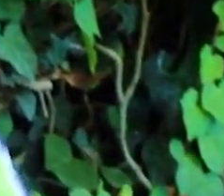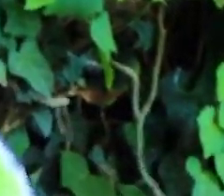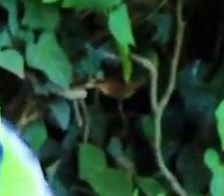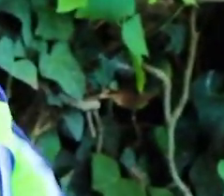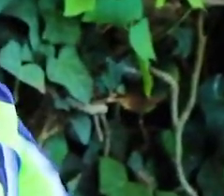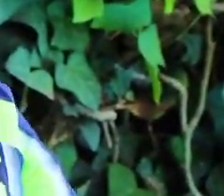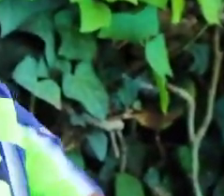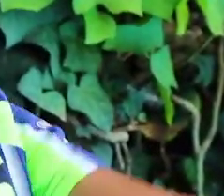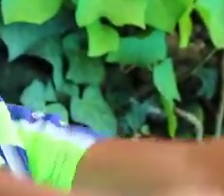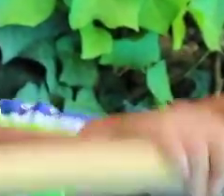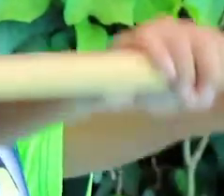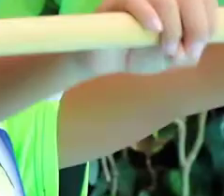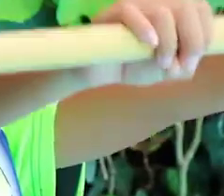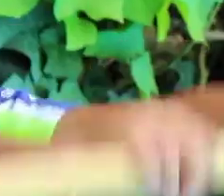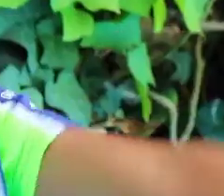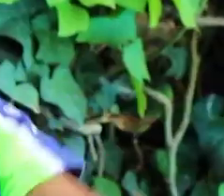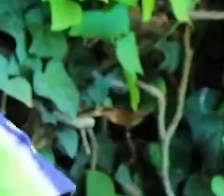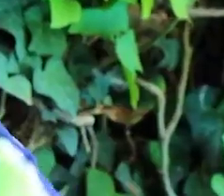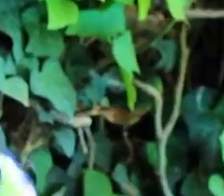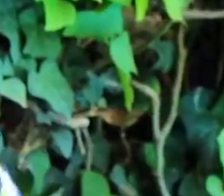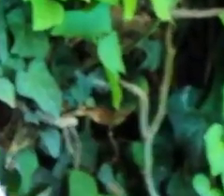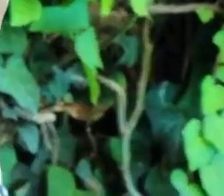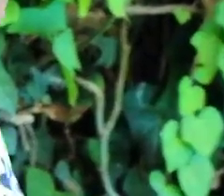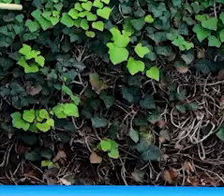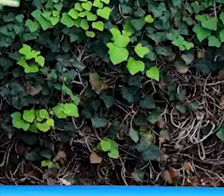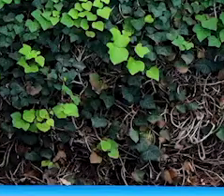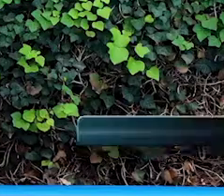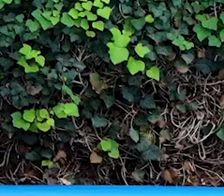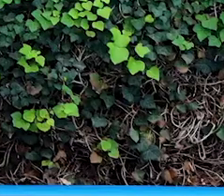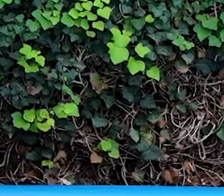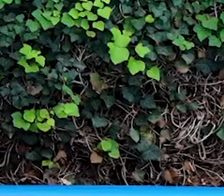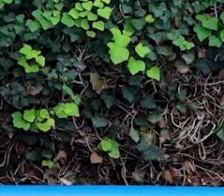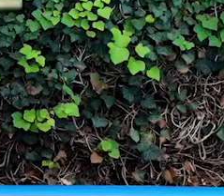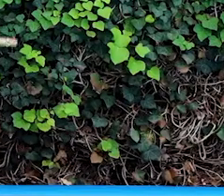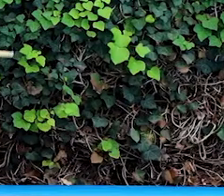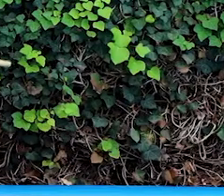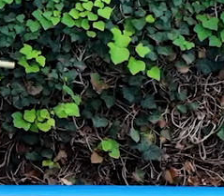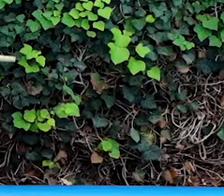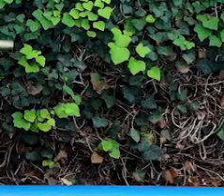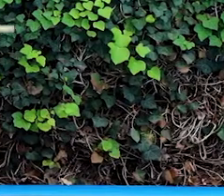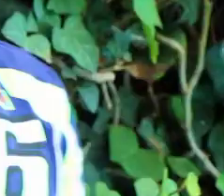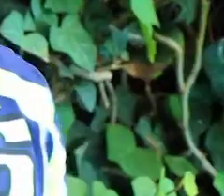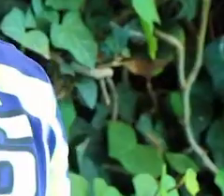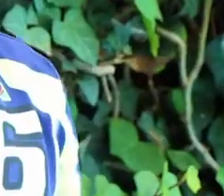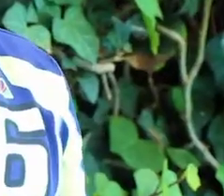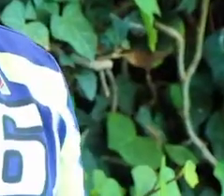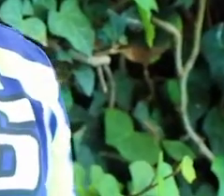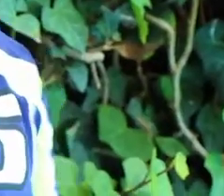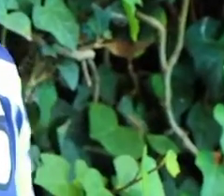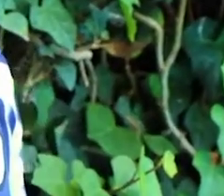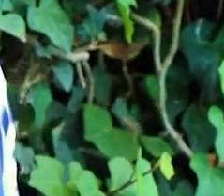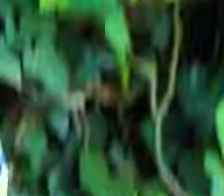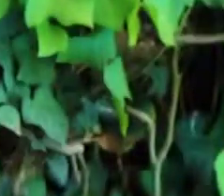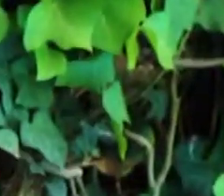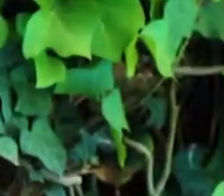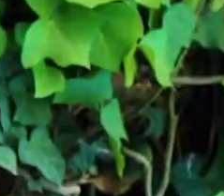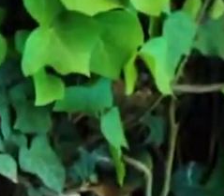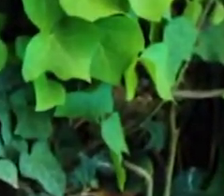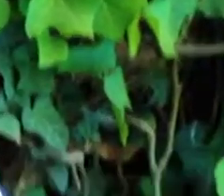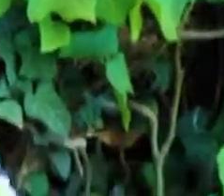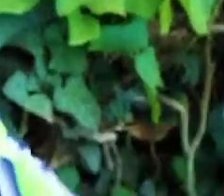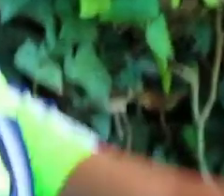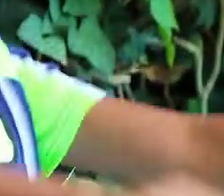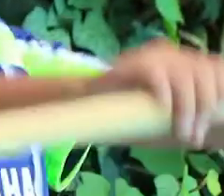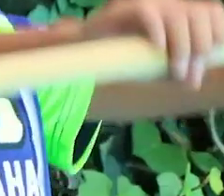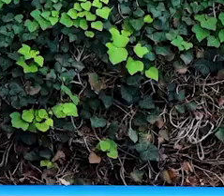Muy bien. Descansamos. Respiramos. Y hacemos la elevación.